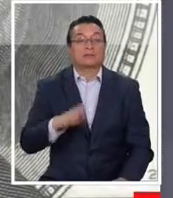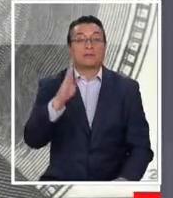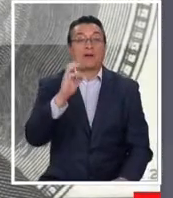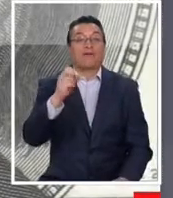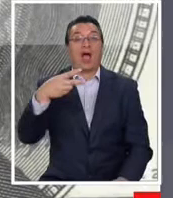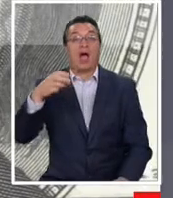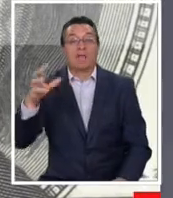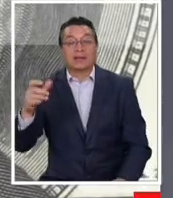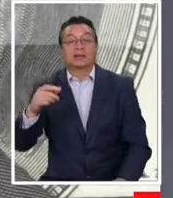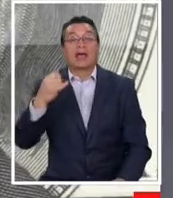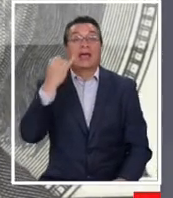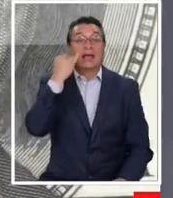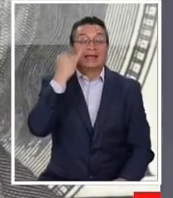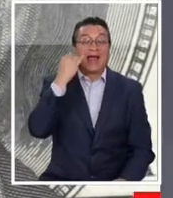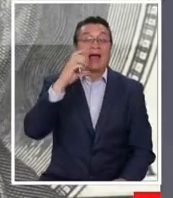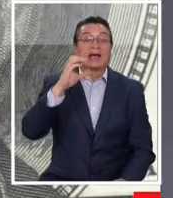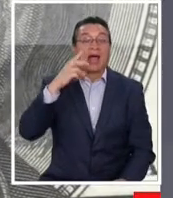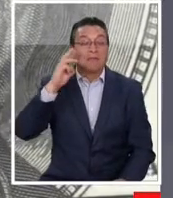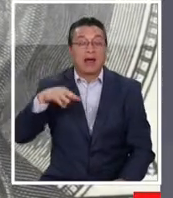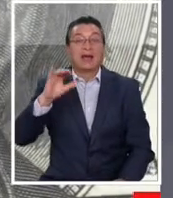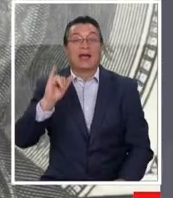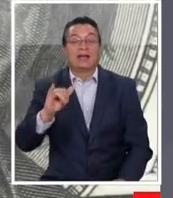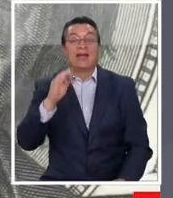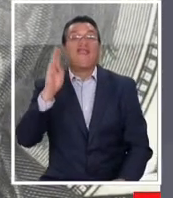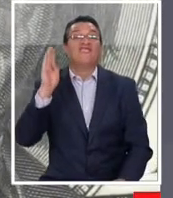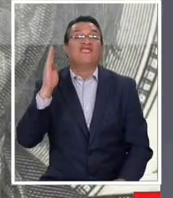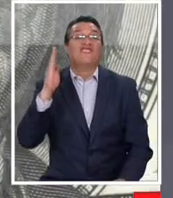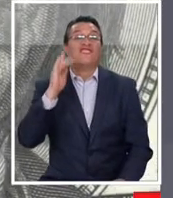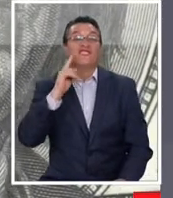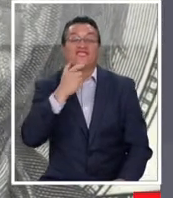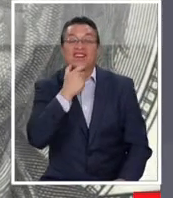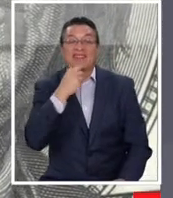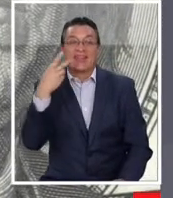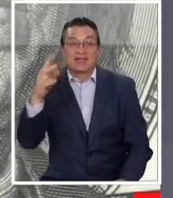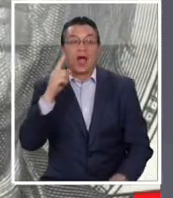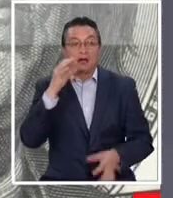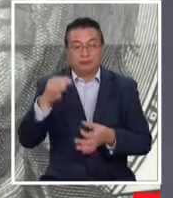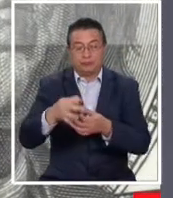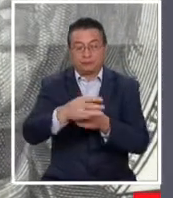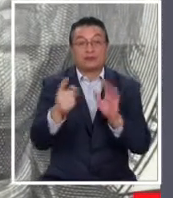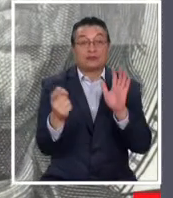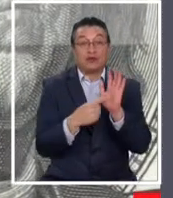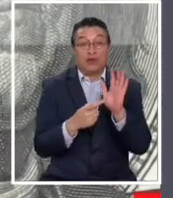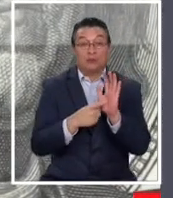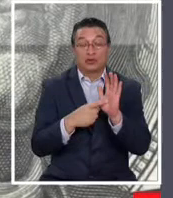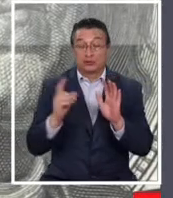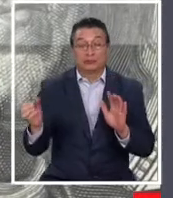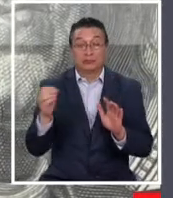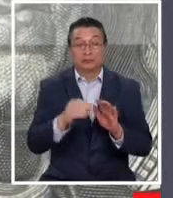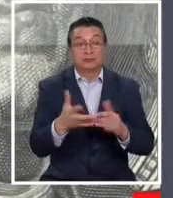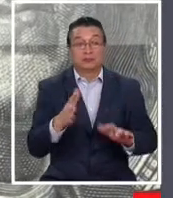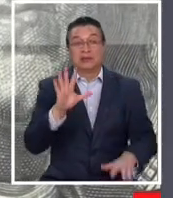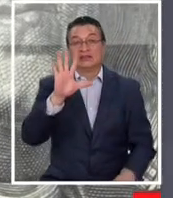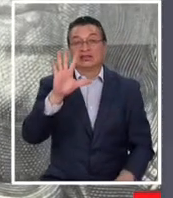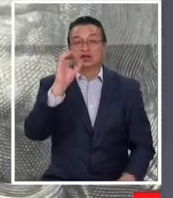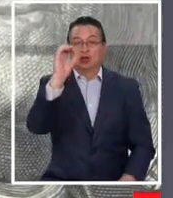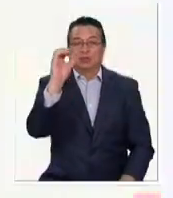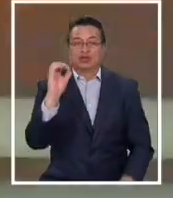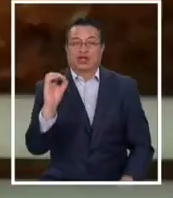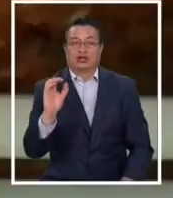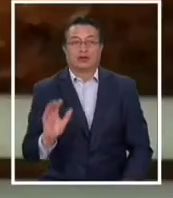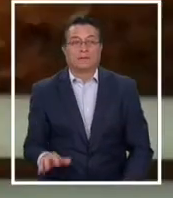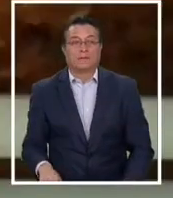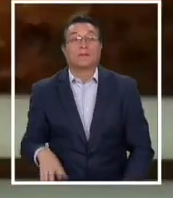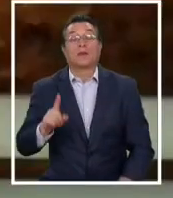las Islas Caimán y las Islas Brígenes Británicas son algunas de las jurisdicciones donde el impuesto corporativo ronda el 5%.